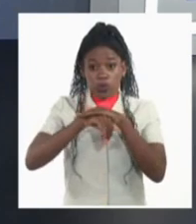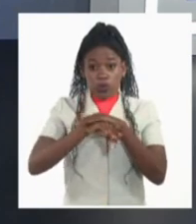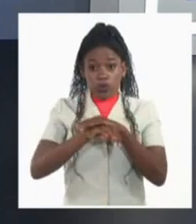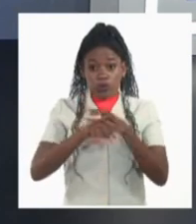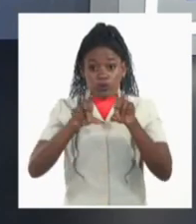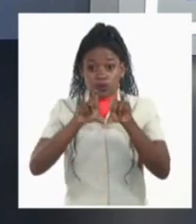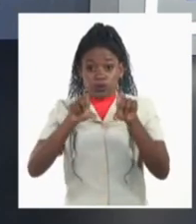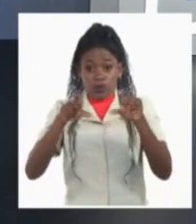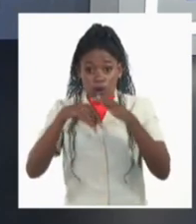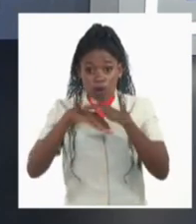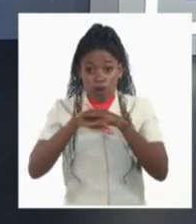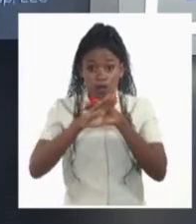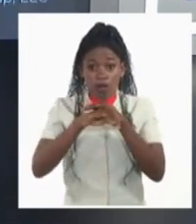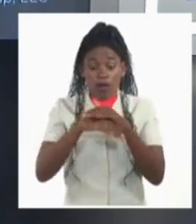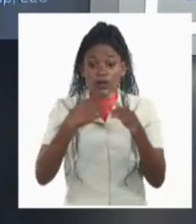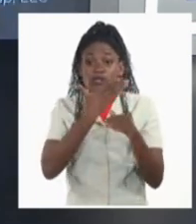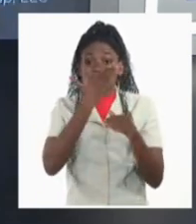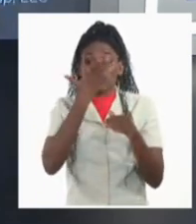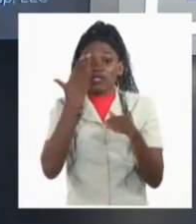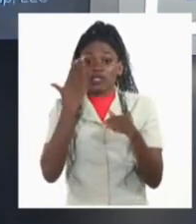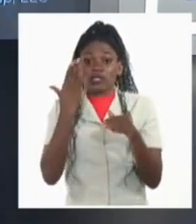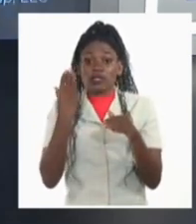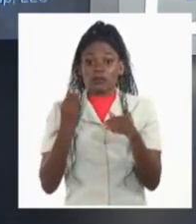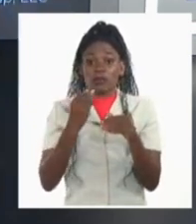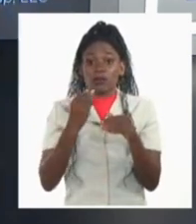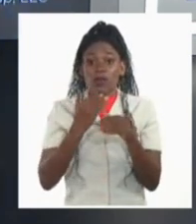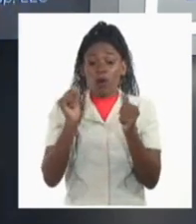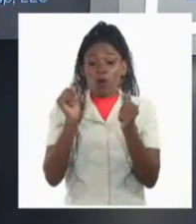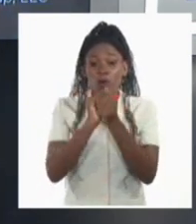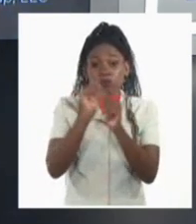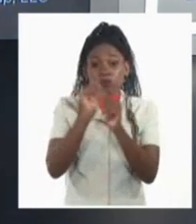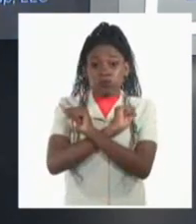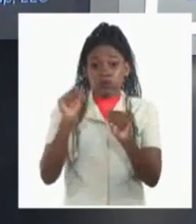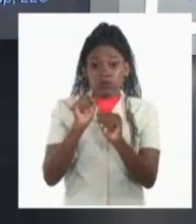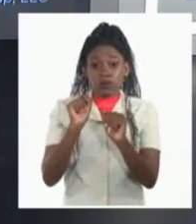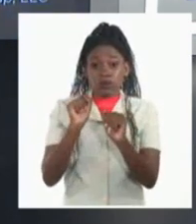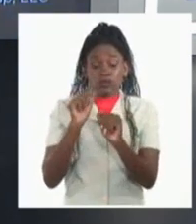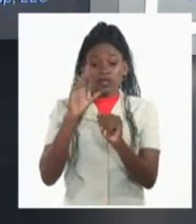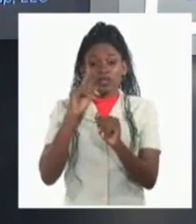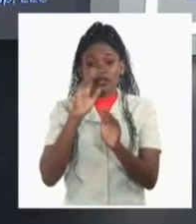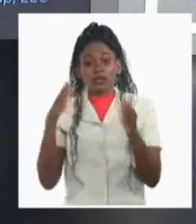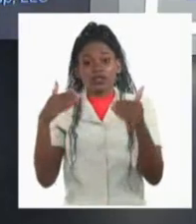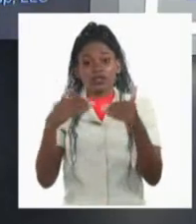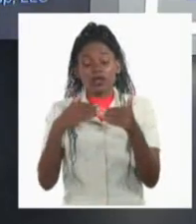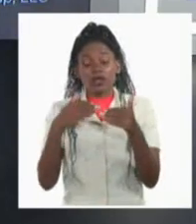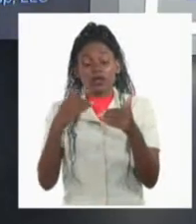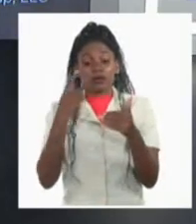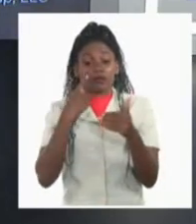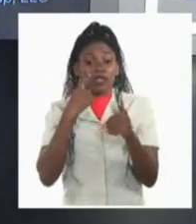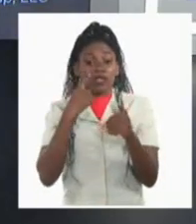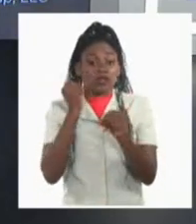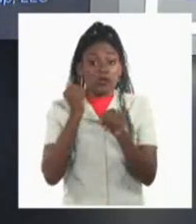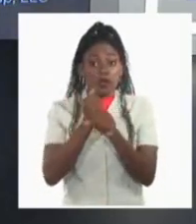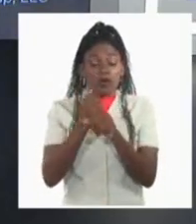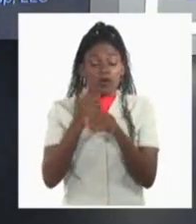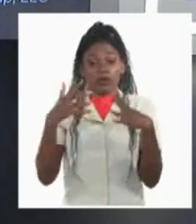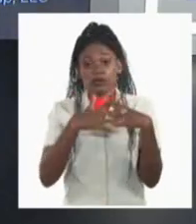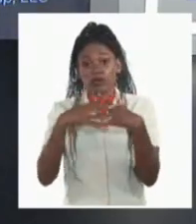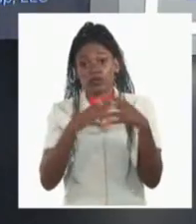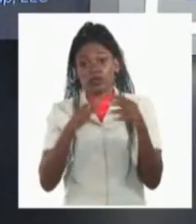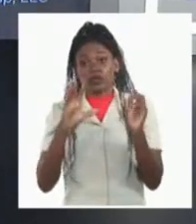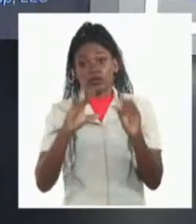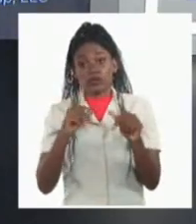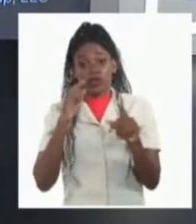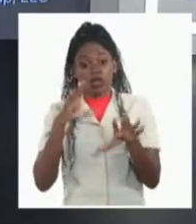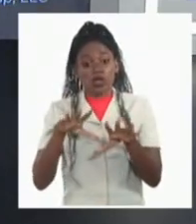fondo del océano Atlántico por una pérdida de presión. Esa la conclusión a la que llegó la Guardia Costera de Estados Unidos tras encontrar